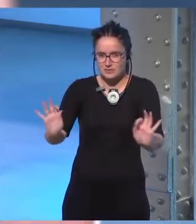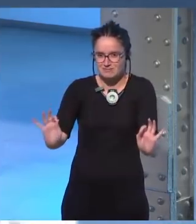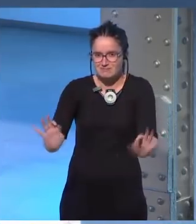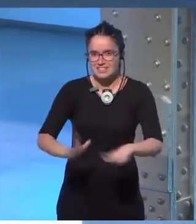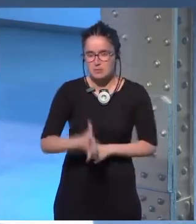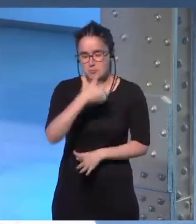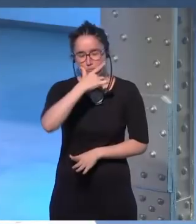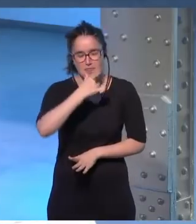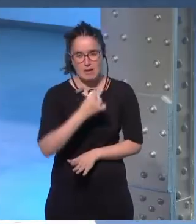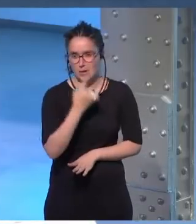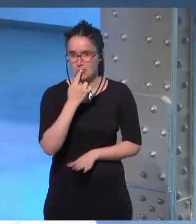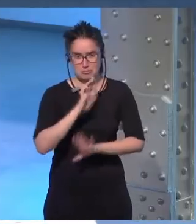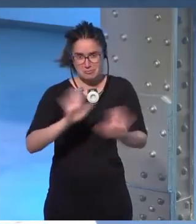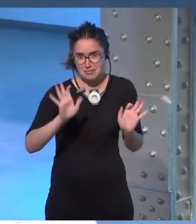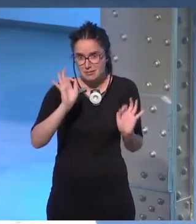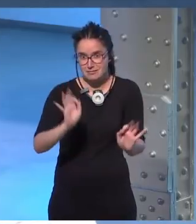claro, facilísima.